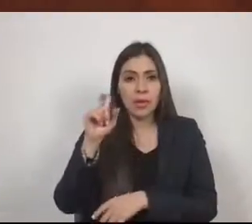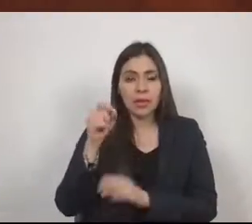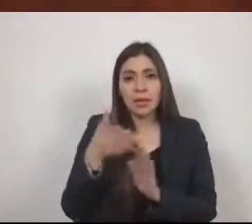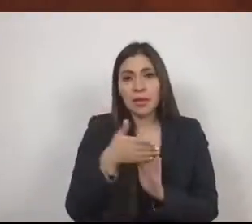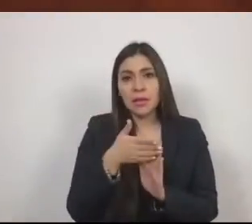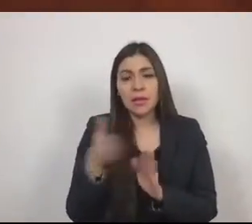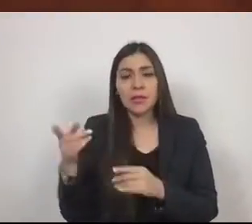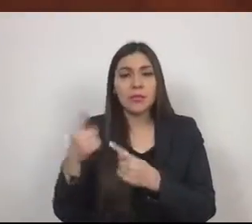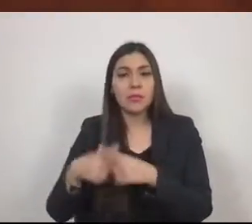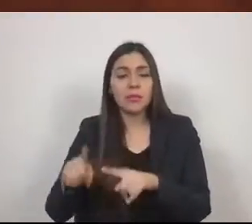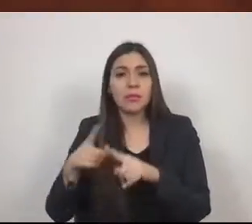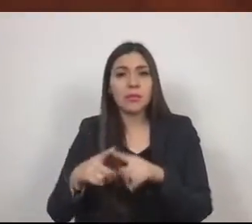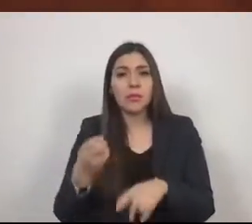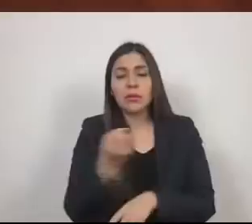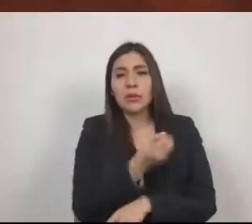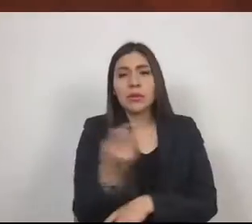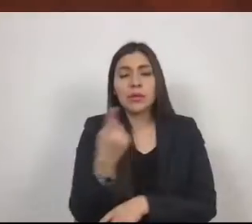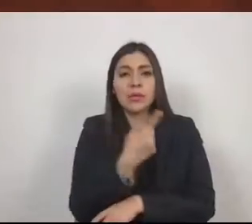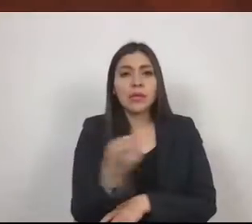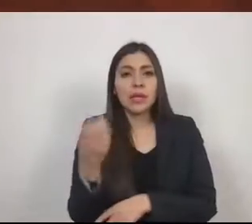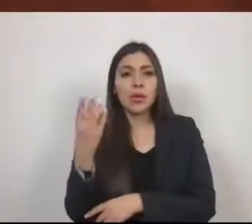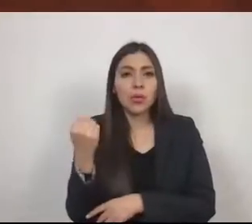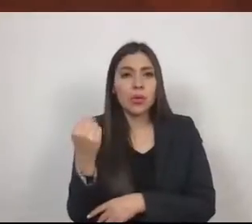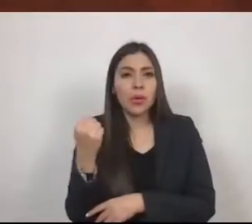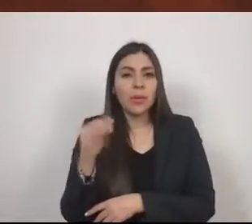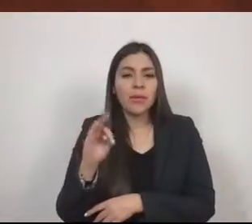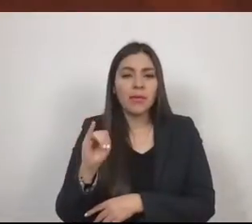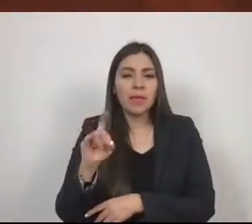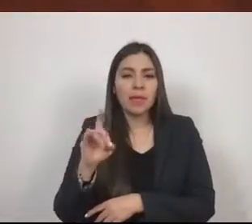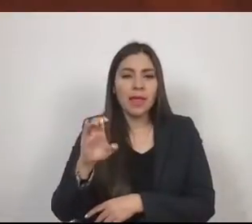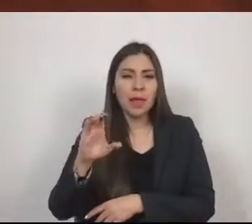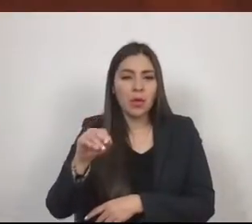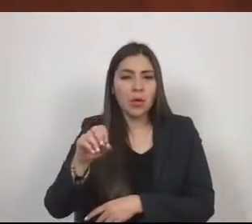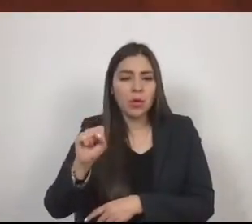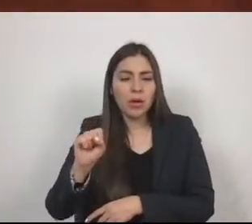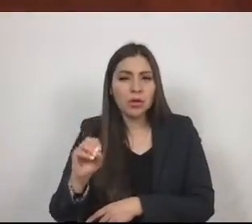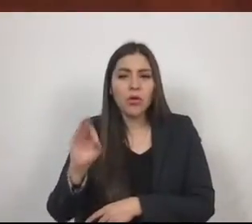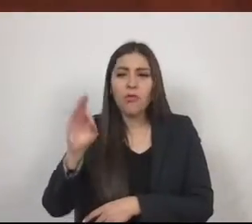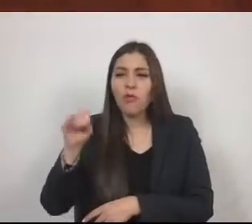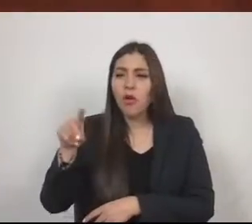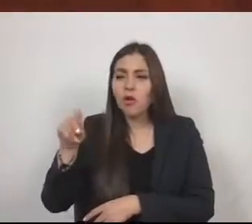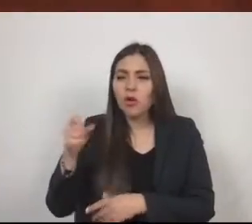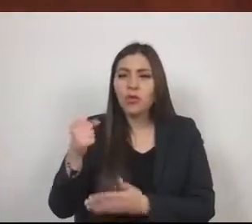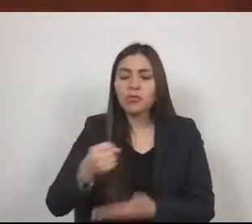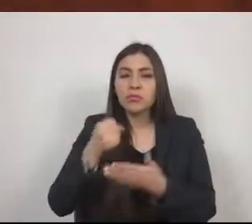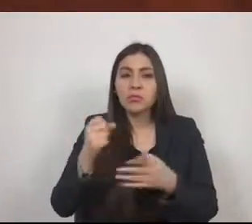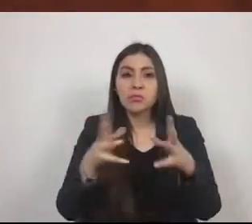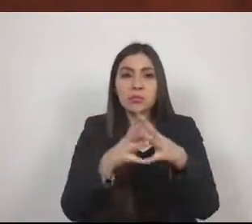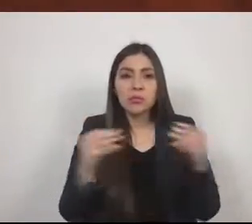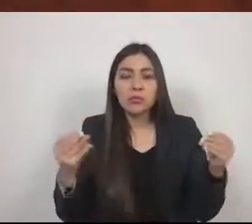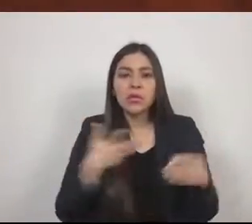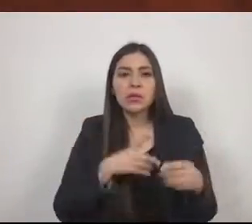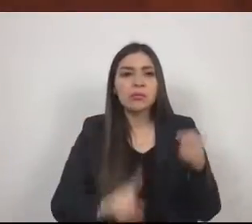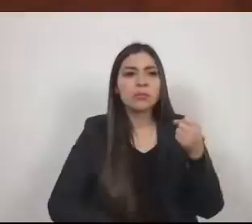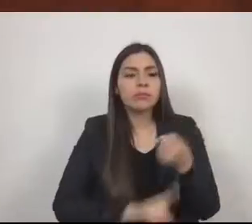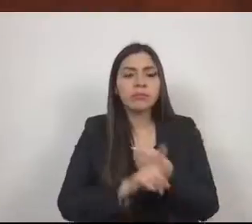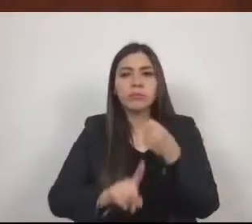109 Fideicomisos y fondos, hubo una importante afectación a las zonas metropolitanas